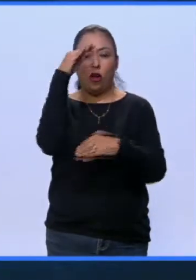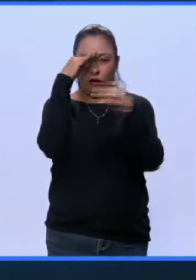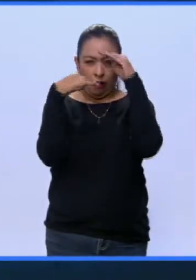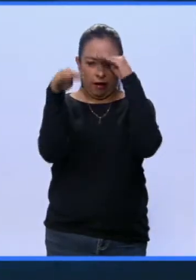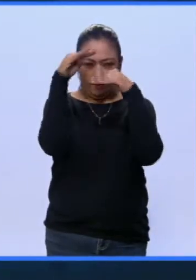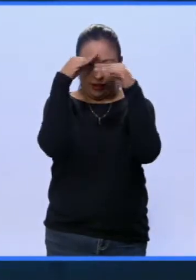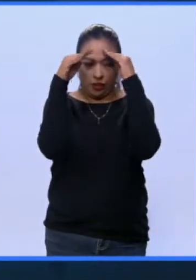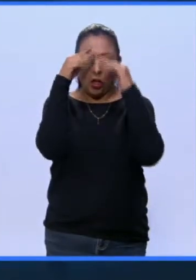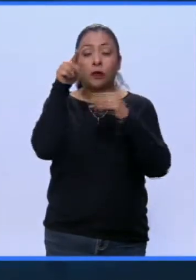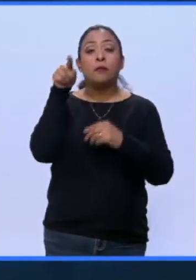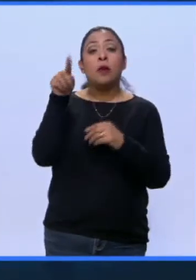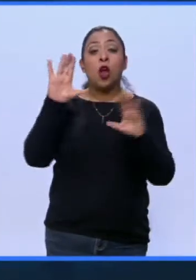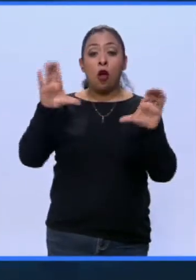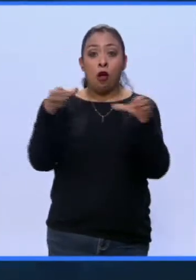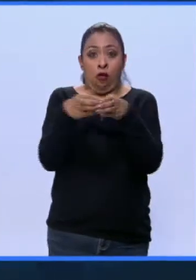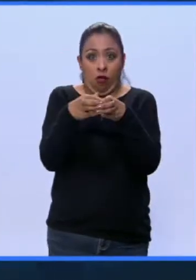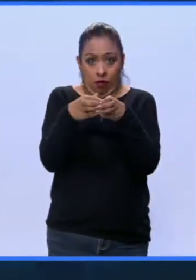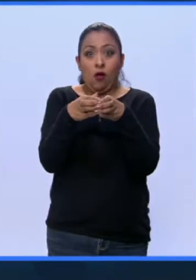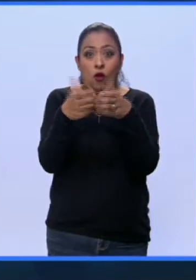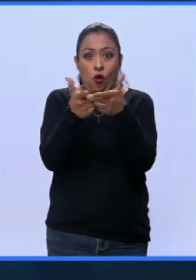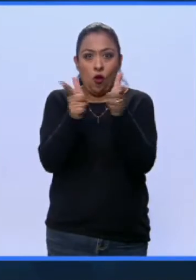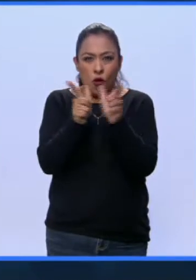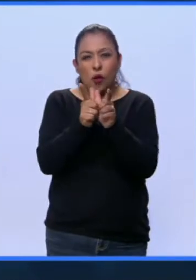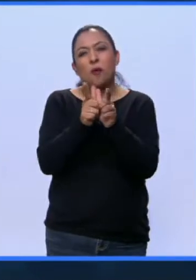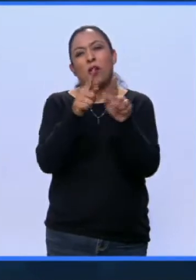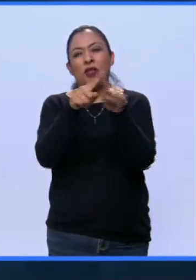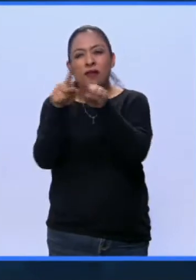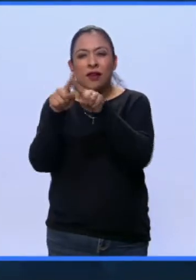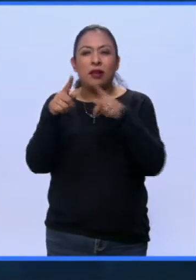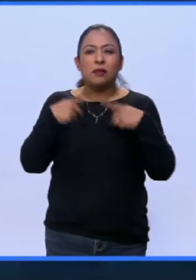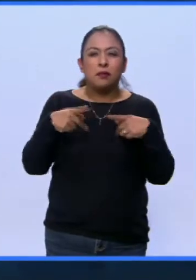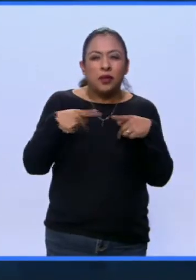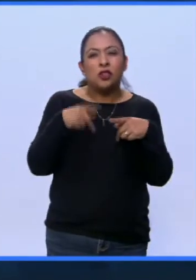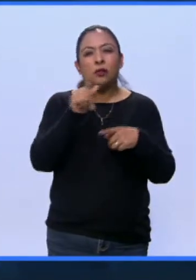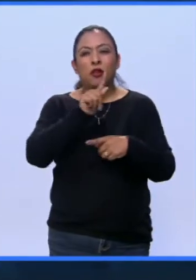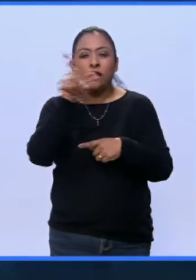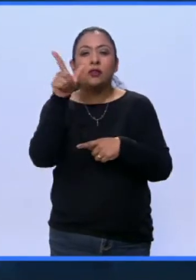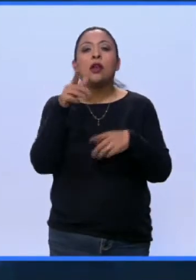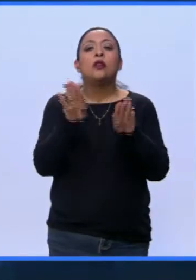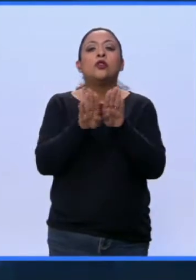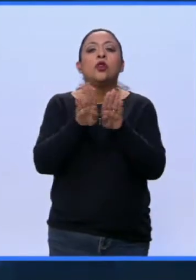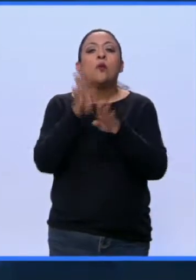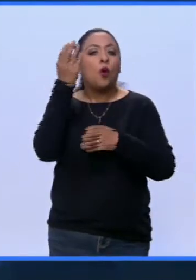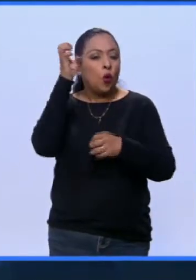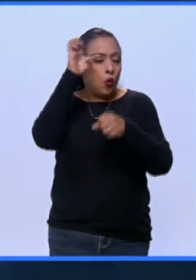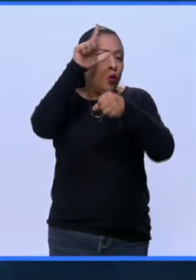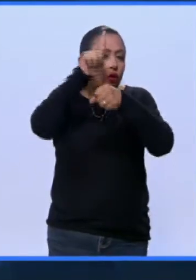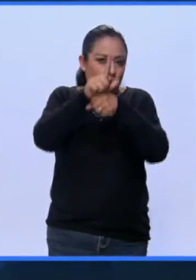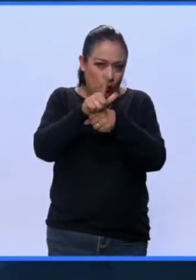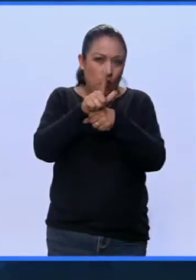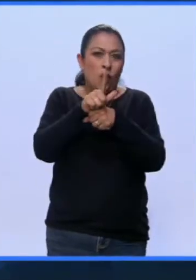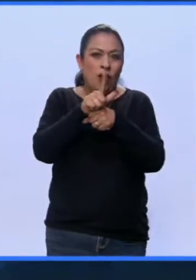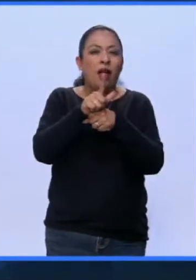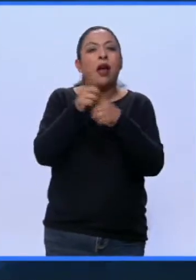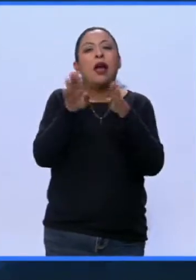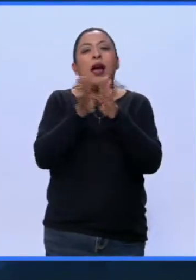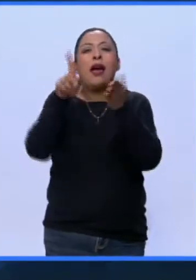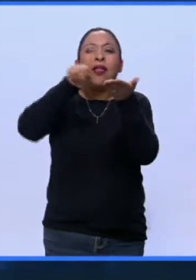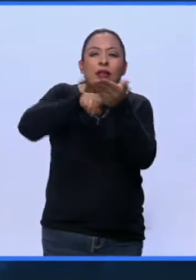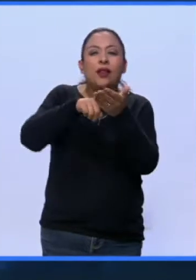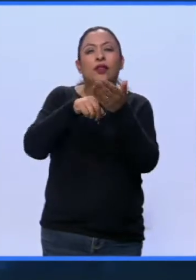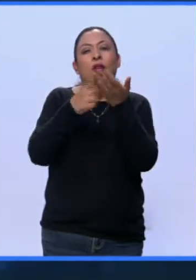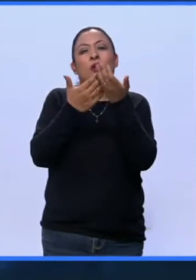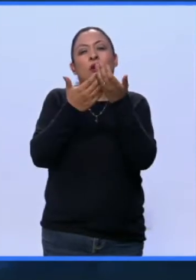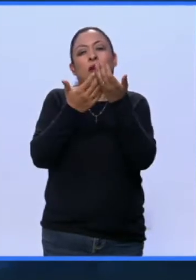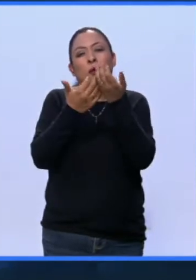reflexión, como dice Rafa, colectivo, colegiado, sobre el estado de la cultura en el contexto de los nacionalismos, de